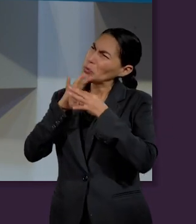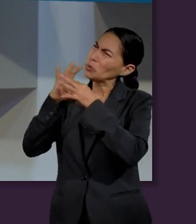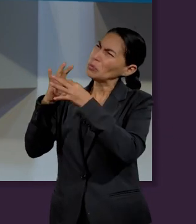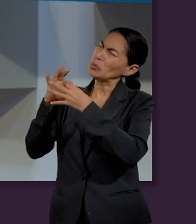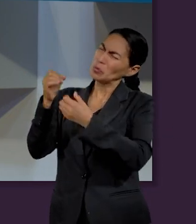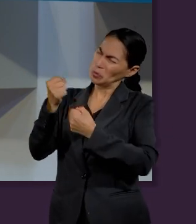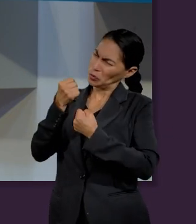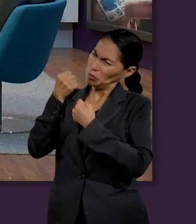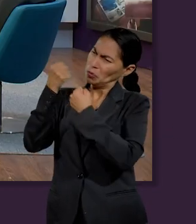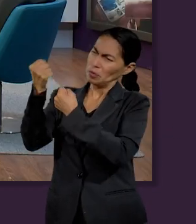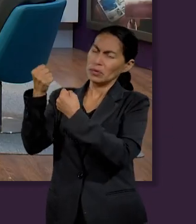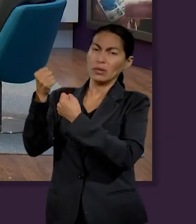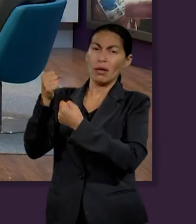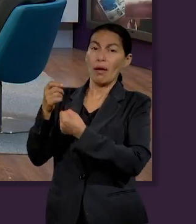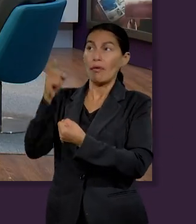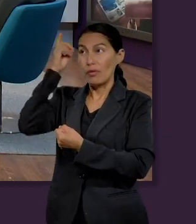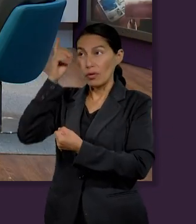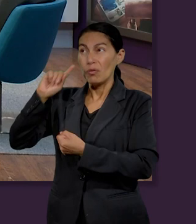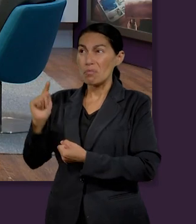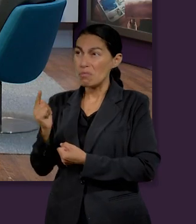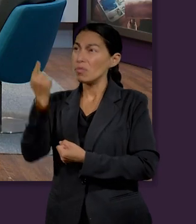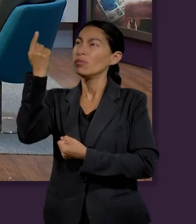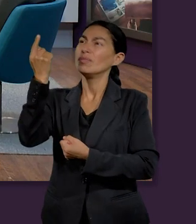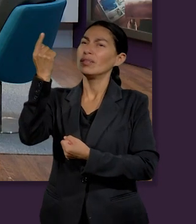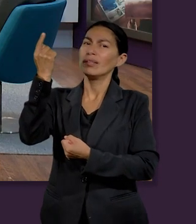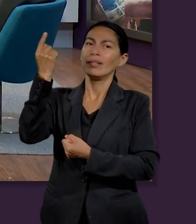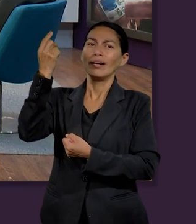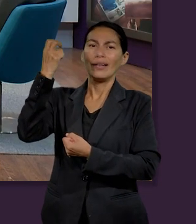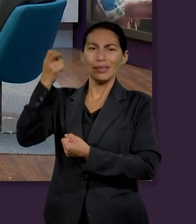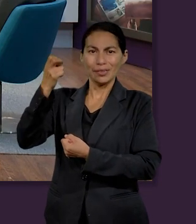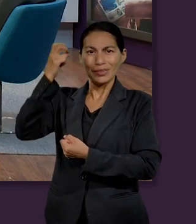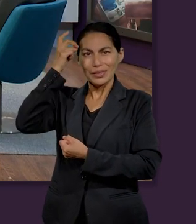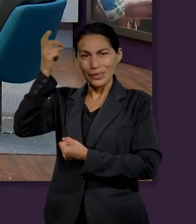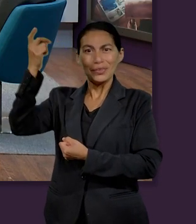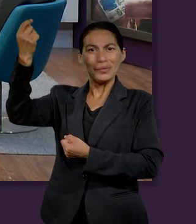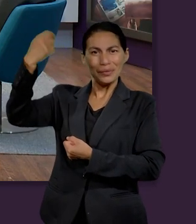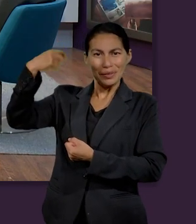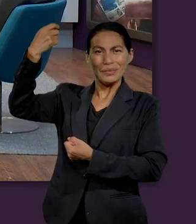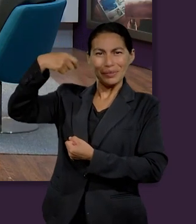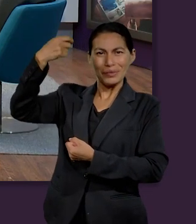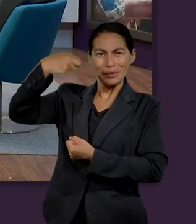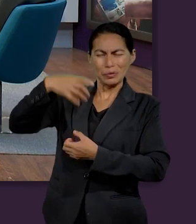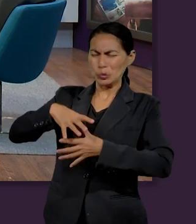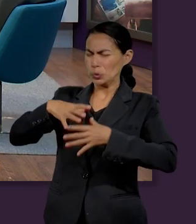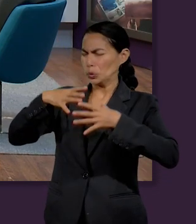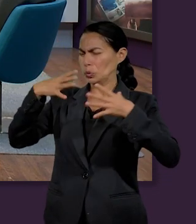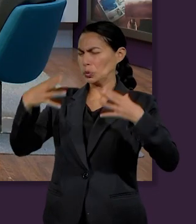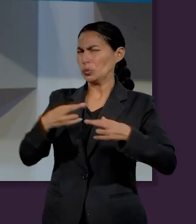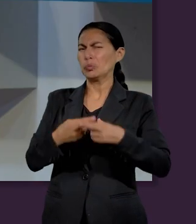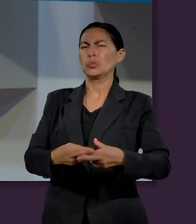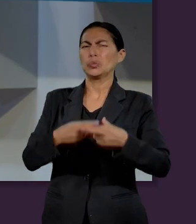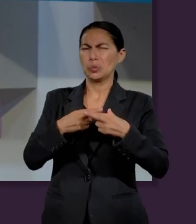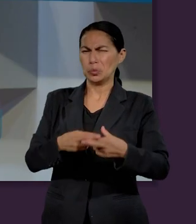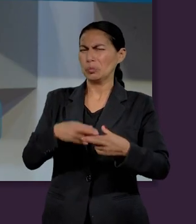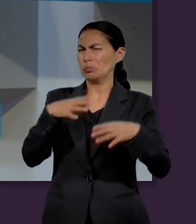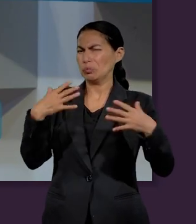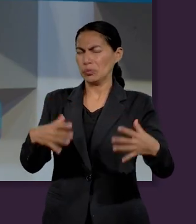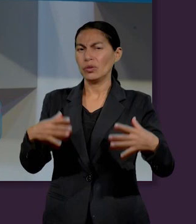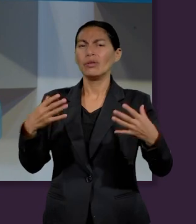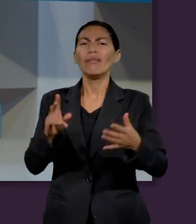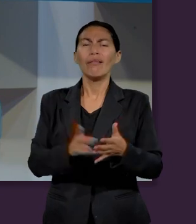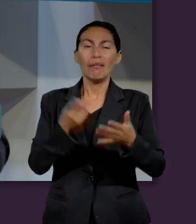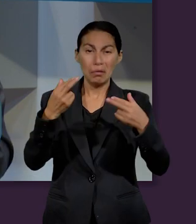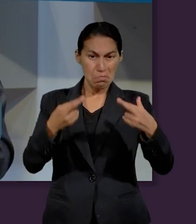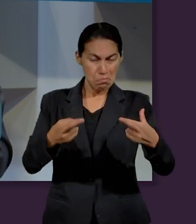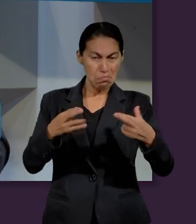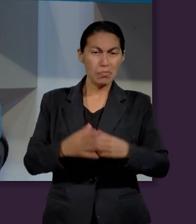había dado y su prioridad después de colocarlo en Dios, entonces Dios lo bendijo con abundante riqueza.